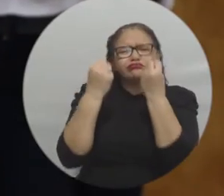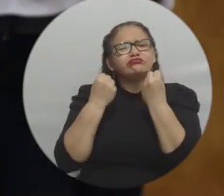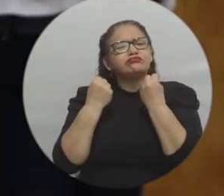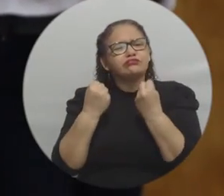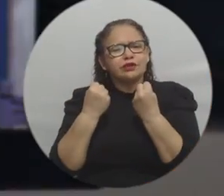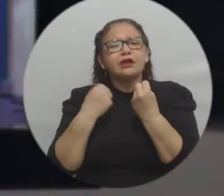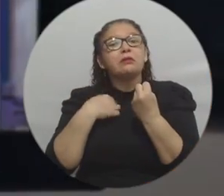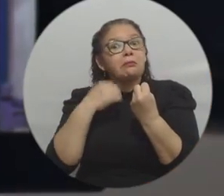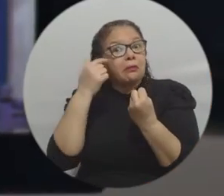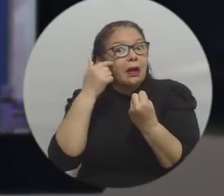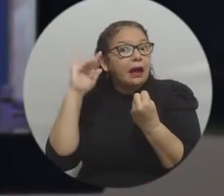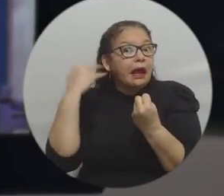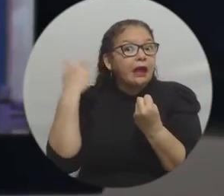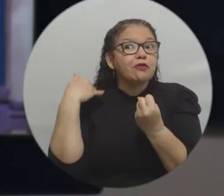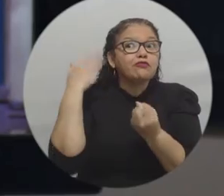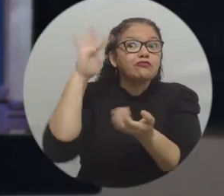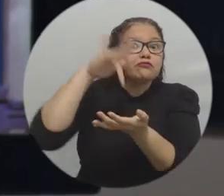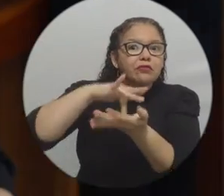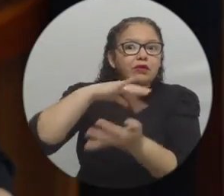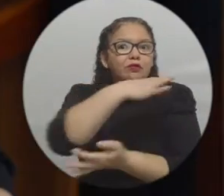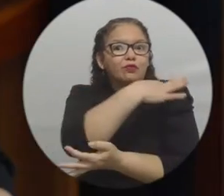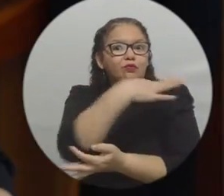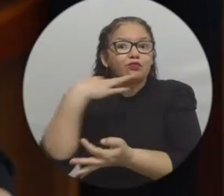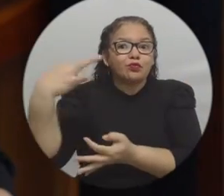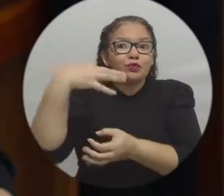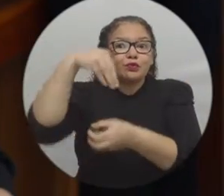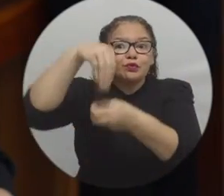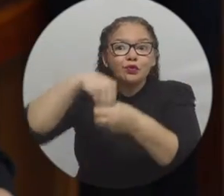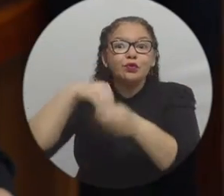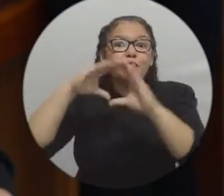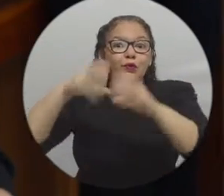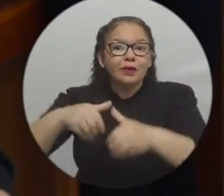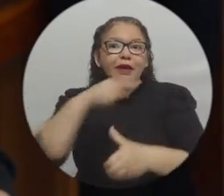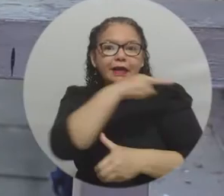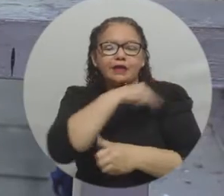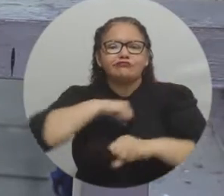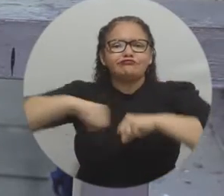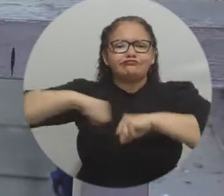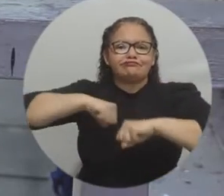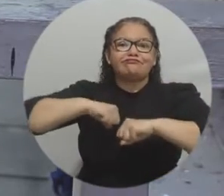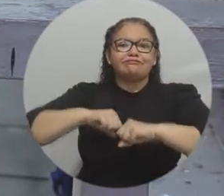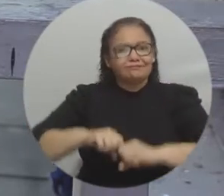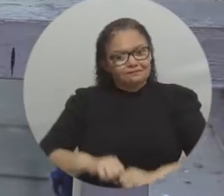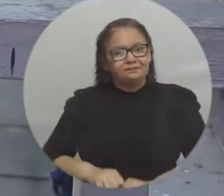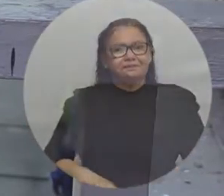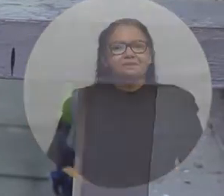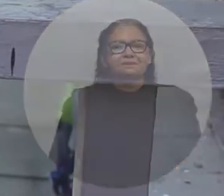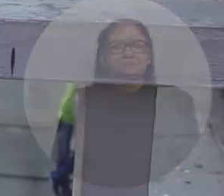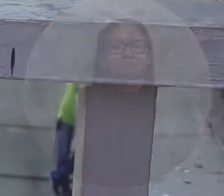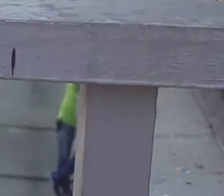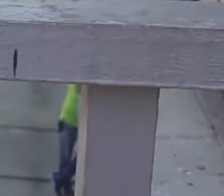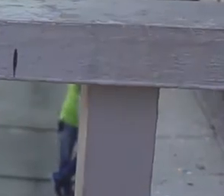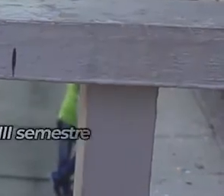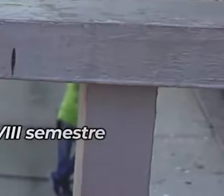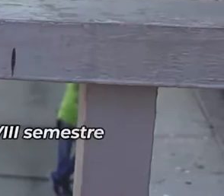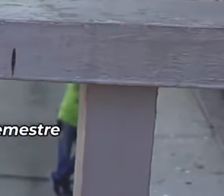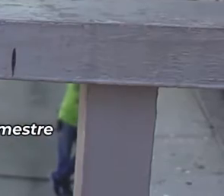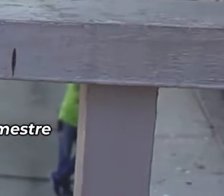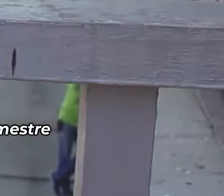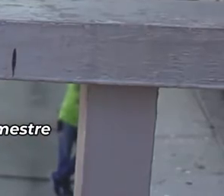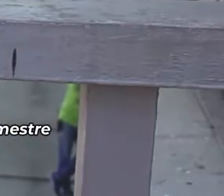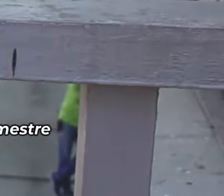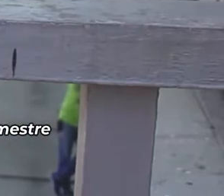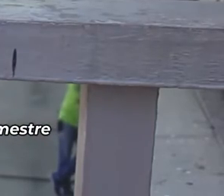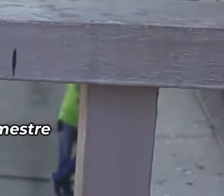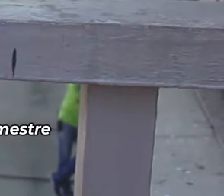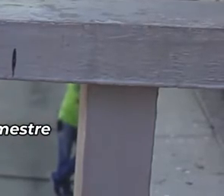que sean miembros efectivos en caso de que sean elegidos como representantes ante el Comité. Qué bueno que yo pueda tener esa